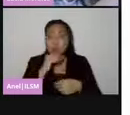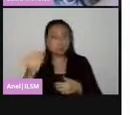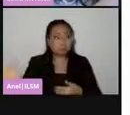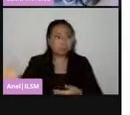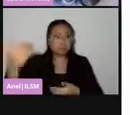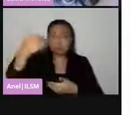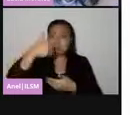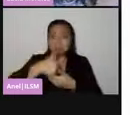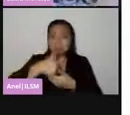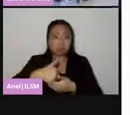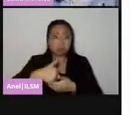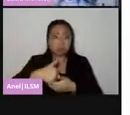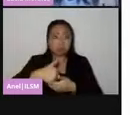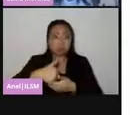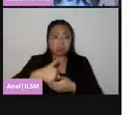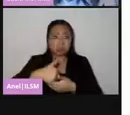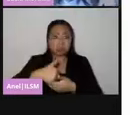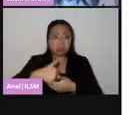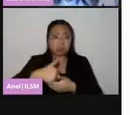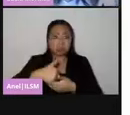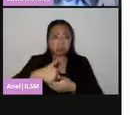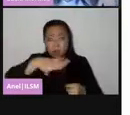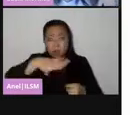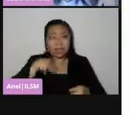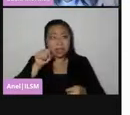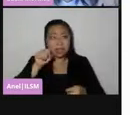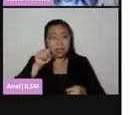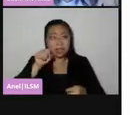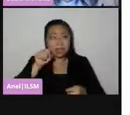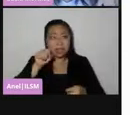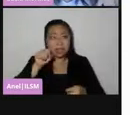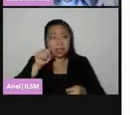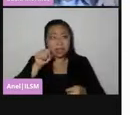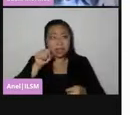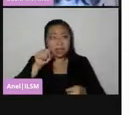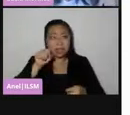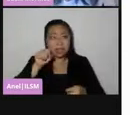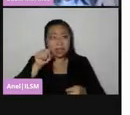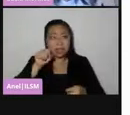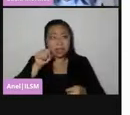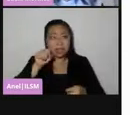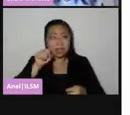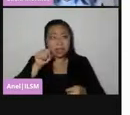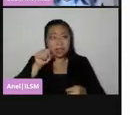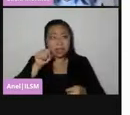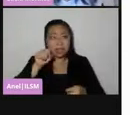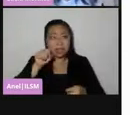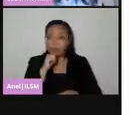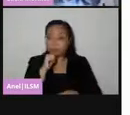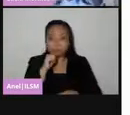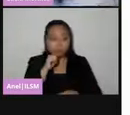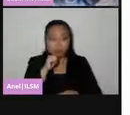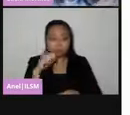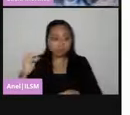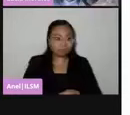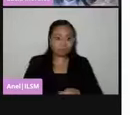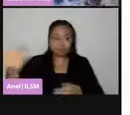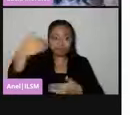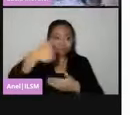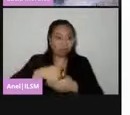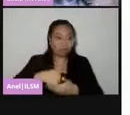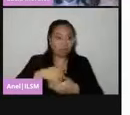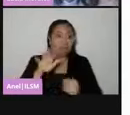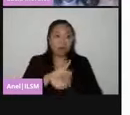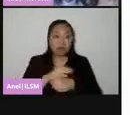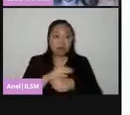Aunque viven en la misma sección, aunque no pasaron los 750 ciudadanos y ciudadanas inscritas en la lista nominal, no pueden acudir a votar